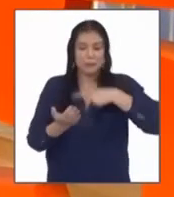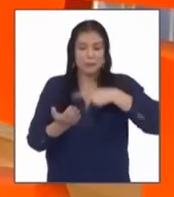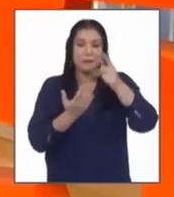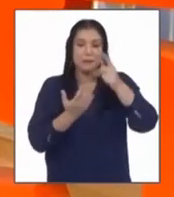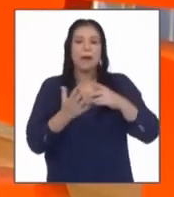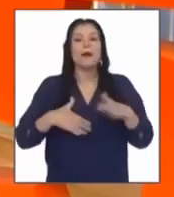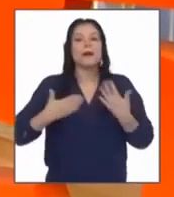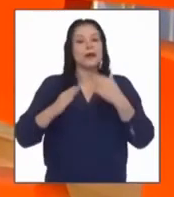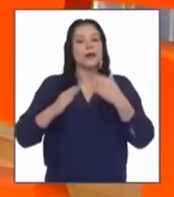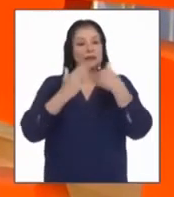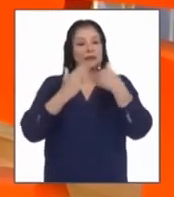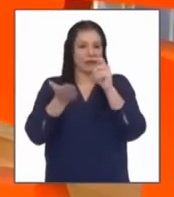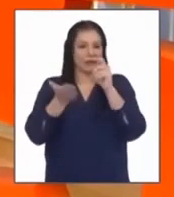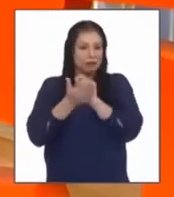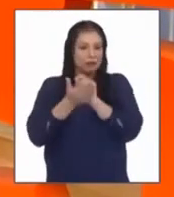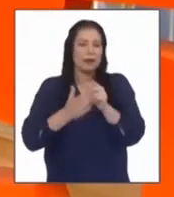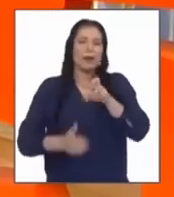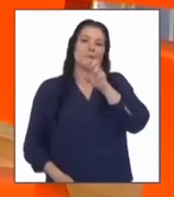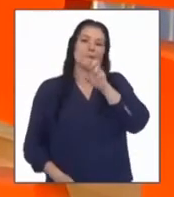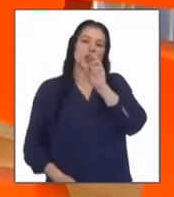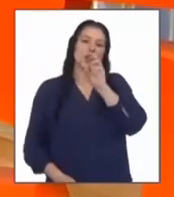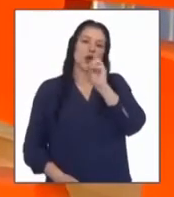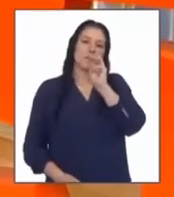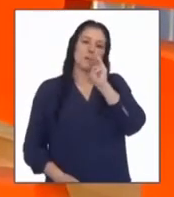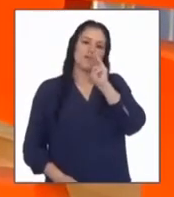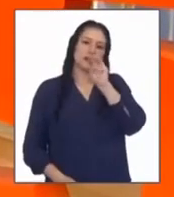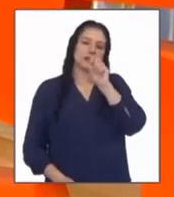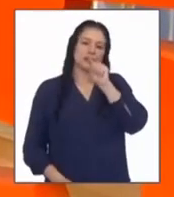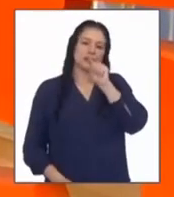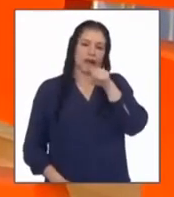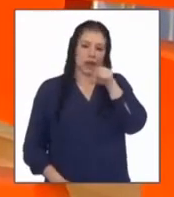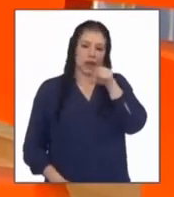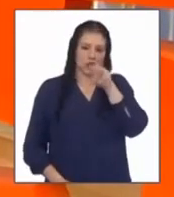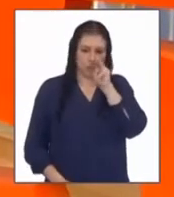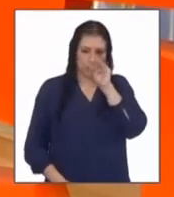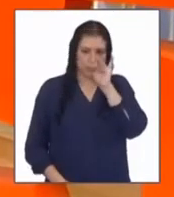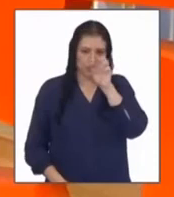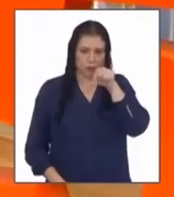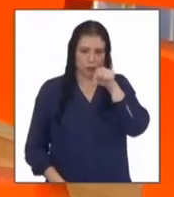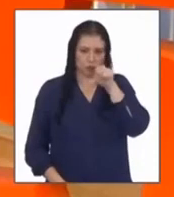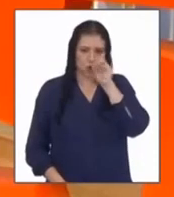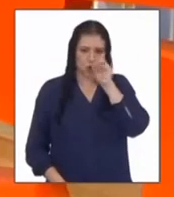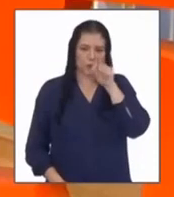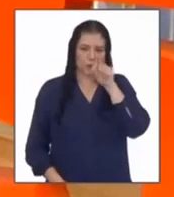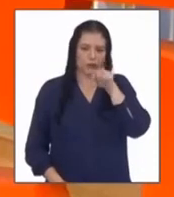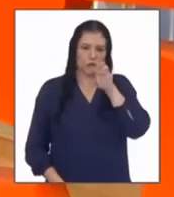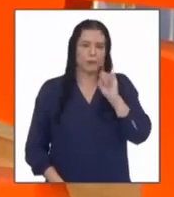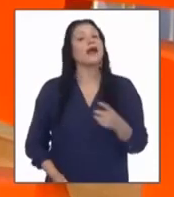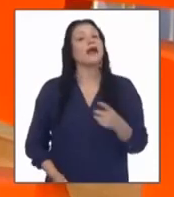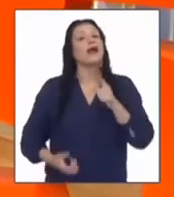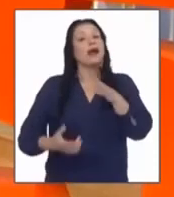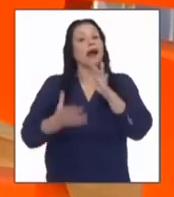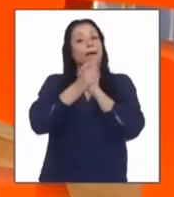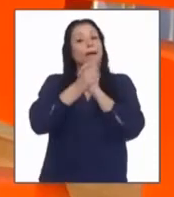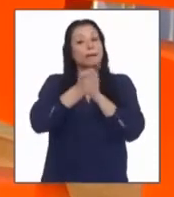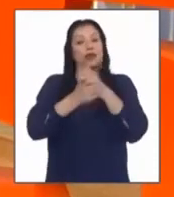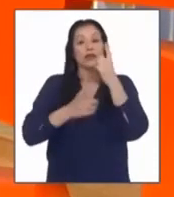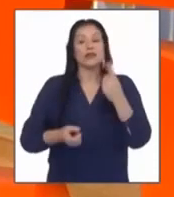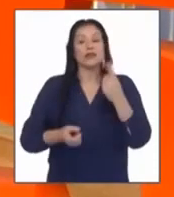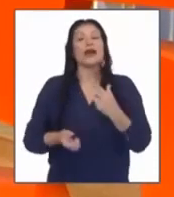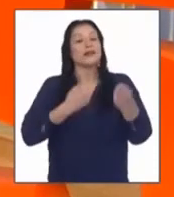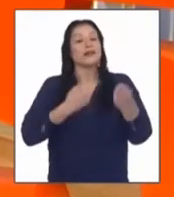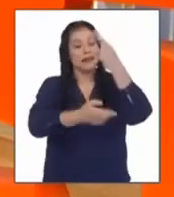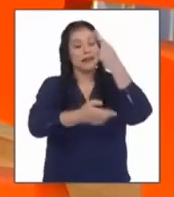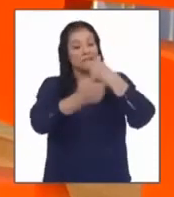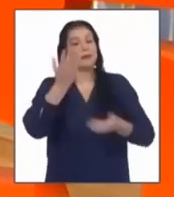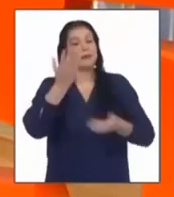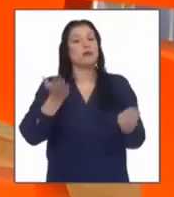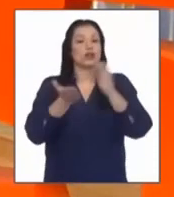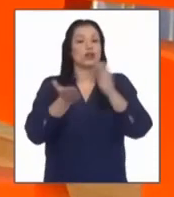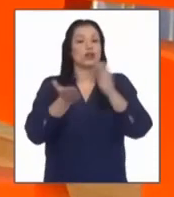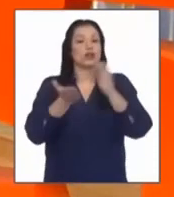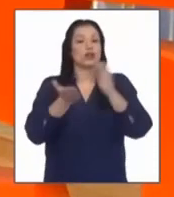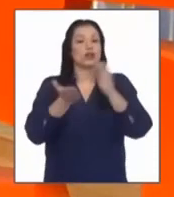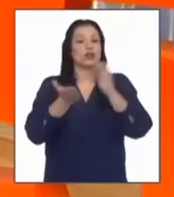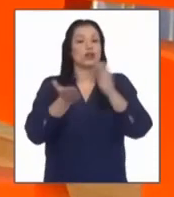escribir a promo 2020 arroba minedu punto go punto p e así es amigas y amigos ya volvemos con la siguiente actividad aquí en la